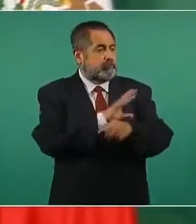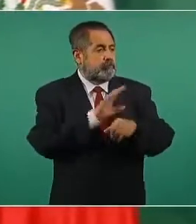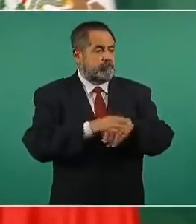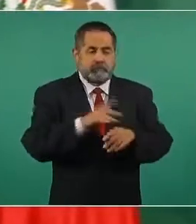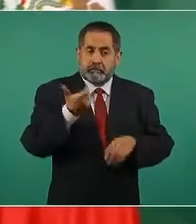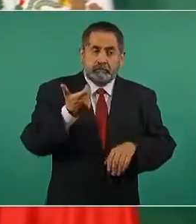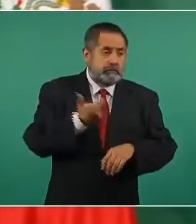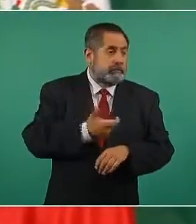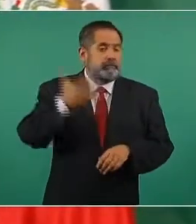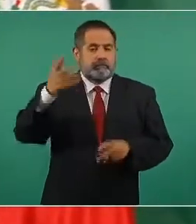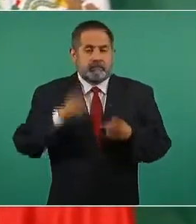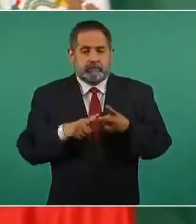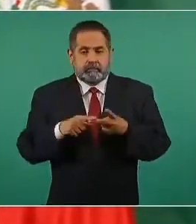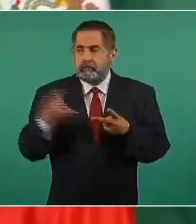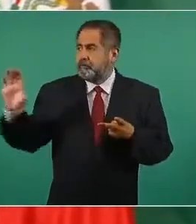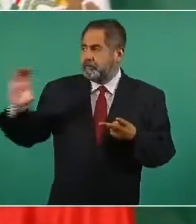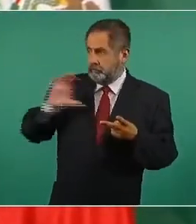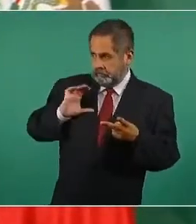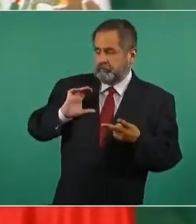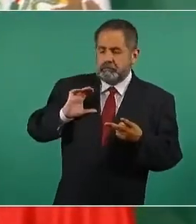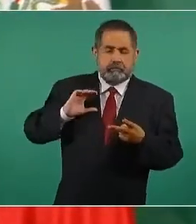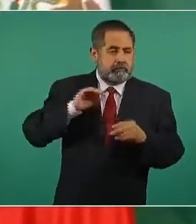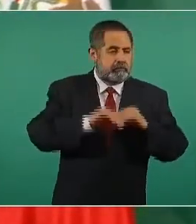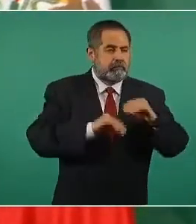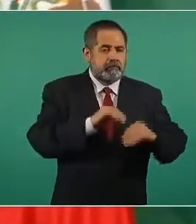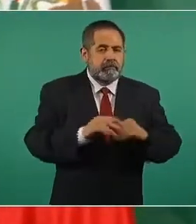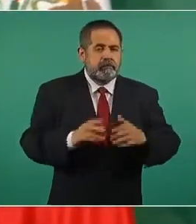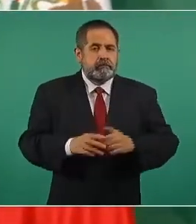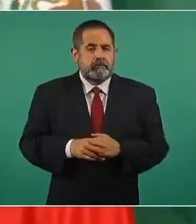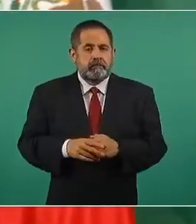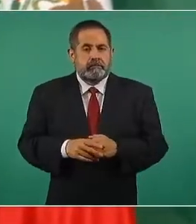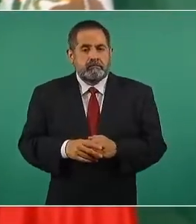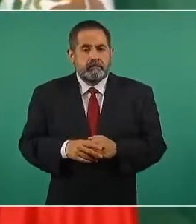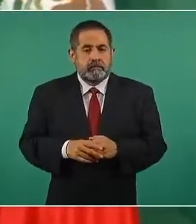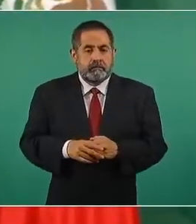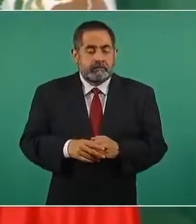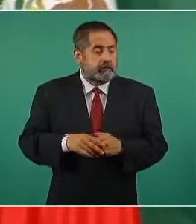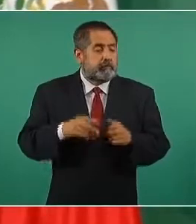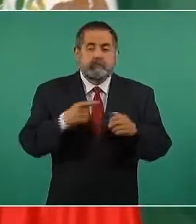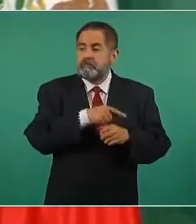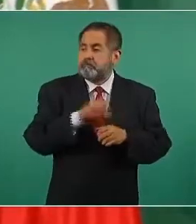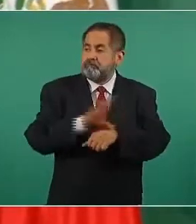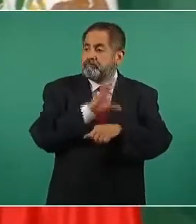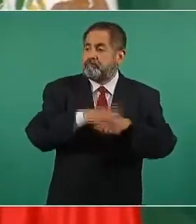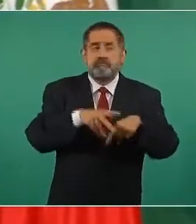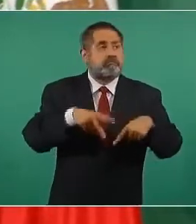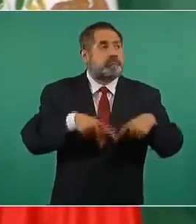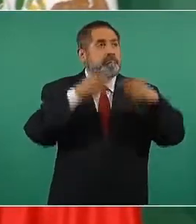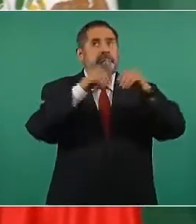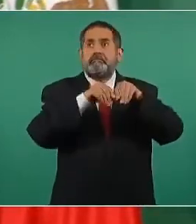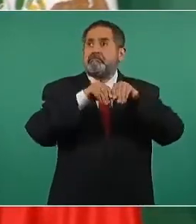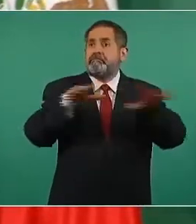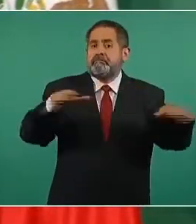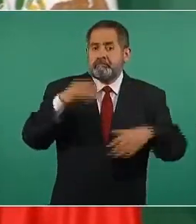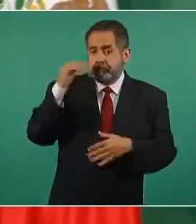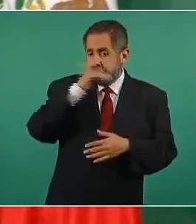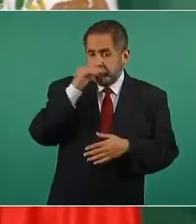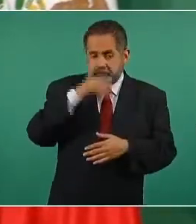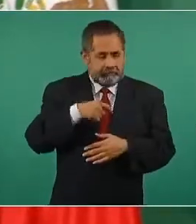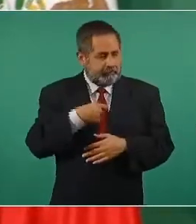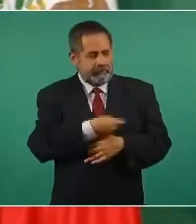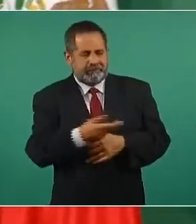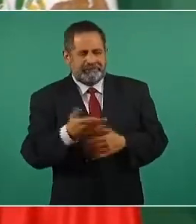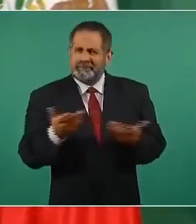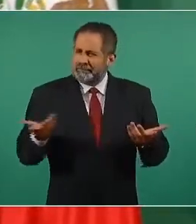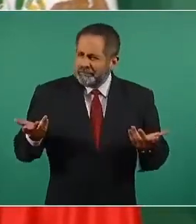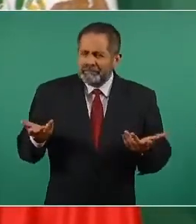con subsidio con el despacho gratis con el despacho gratis a eso me refiero del subsidio